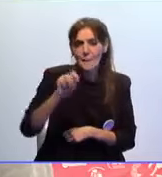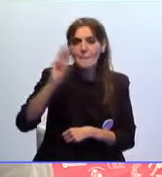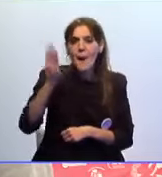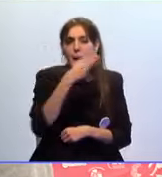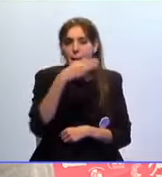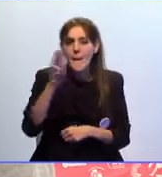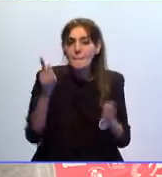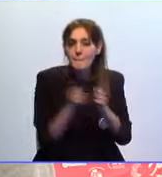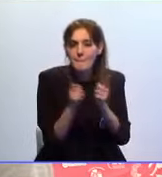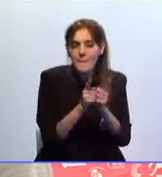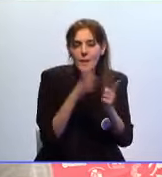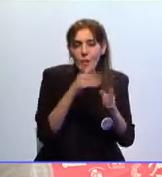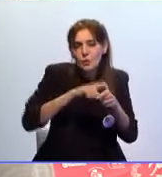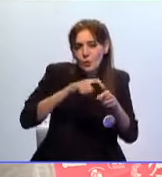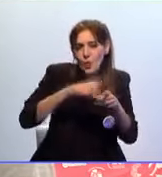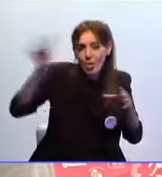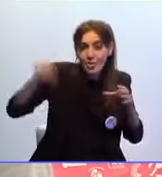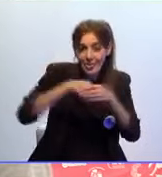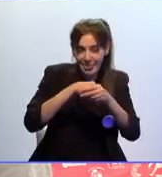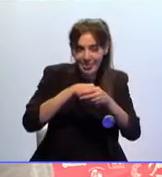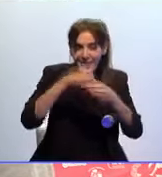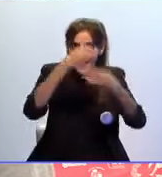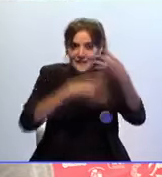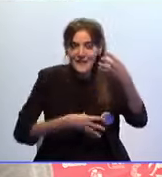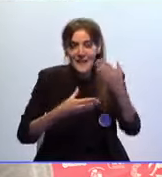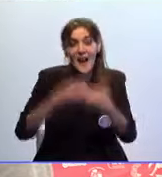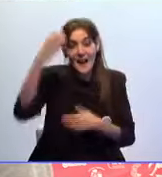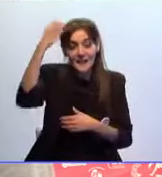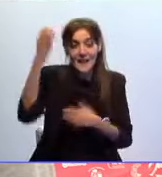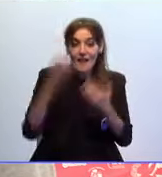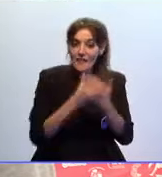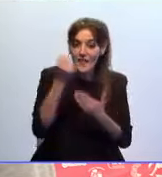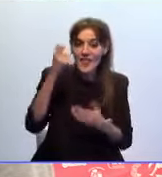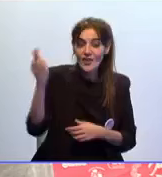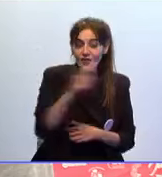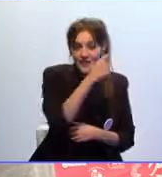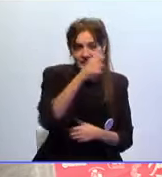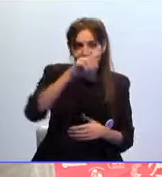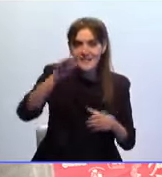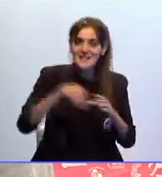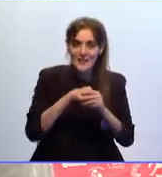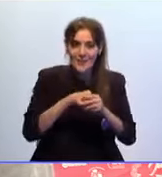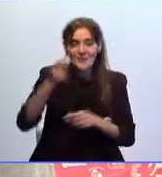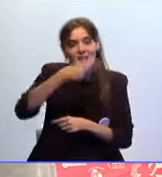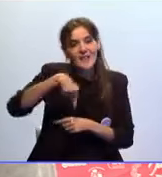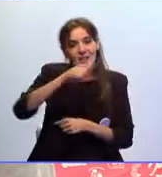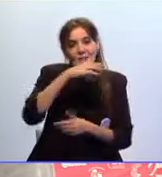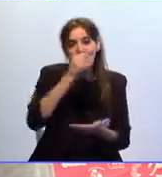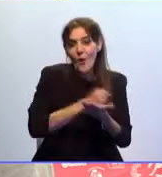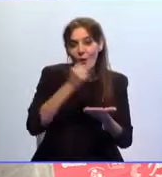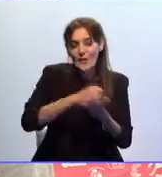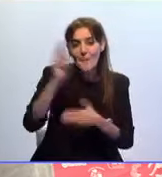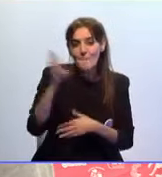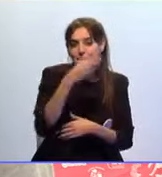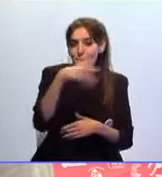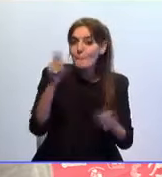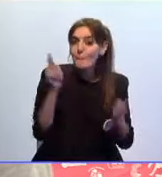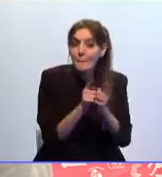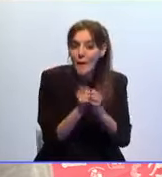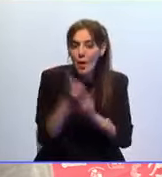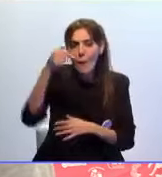es una modalidad de raqueta que se ha incorporado dentro de la Real Federación Española de Tenis y nosotros como registro profesional de Pickleball también